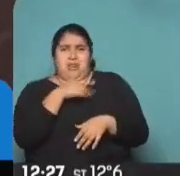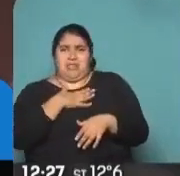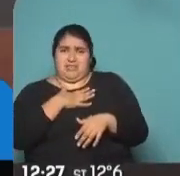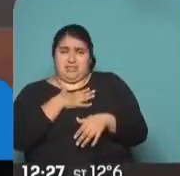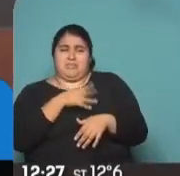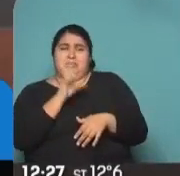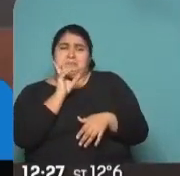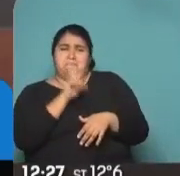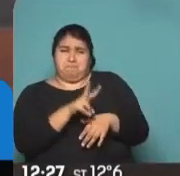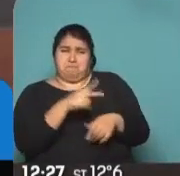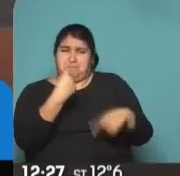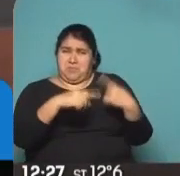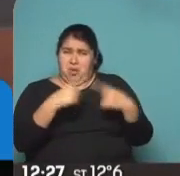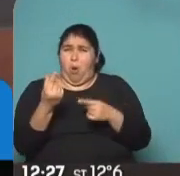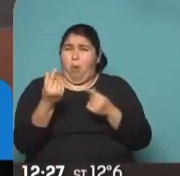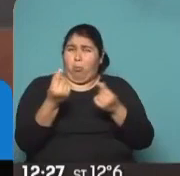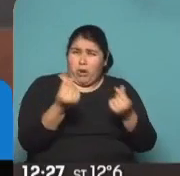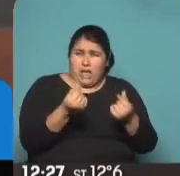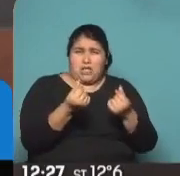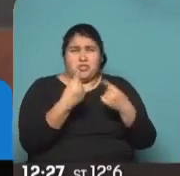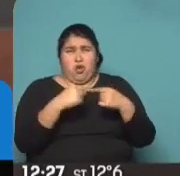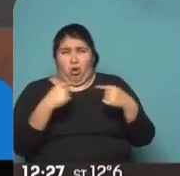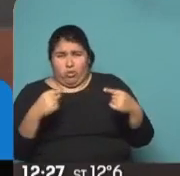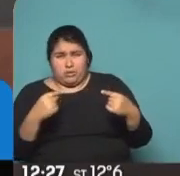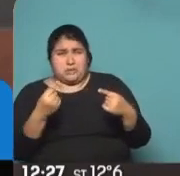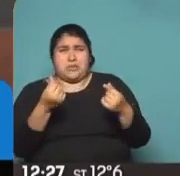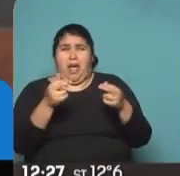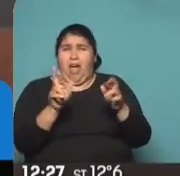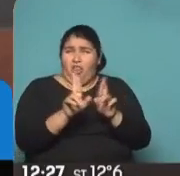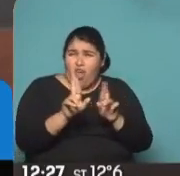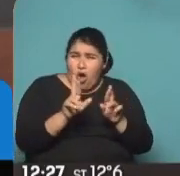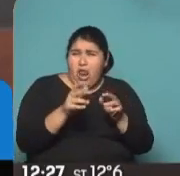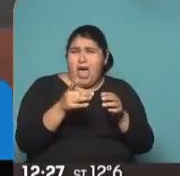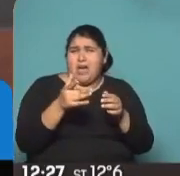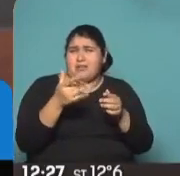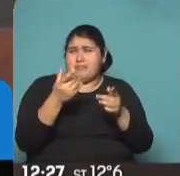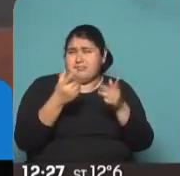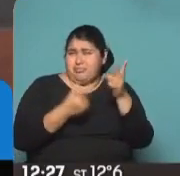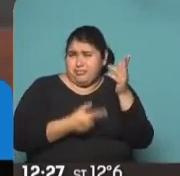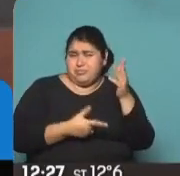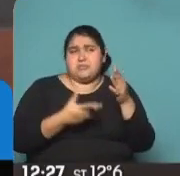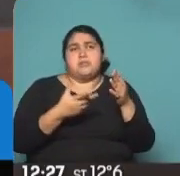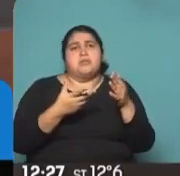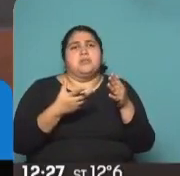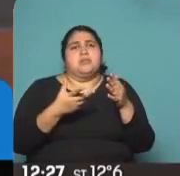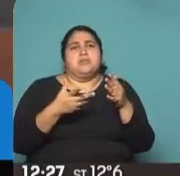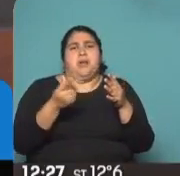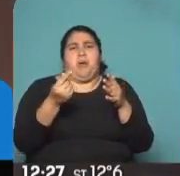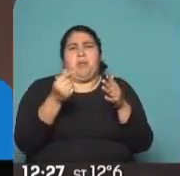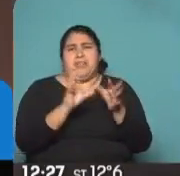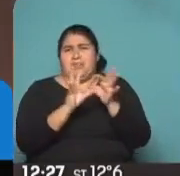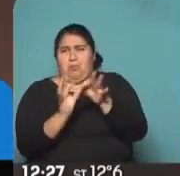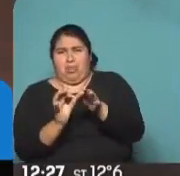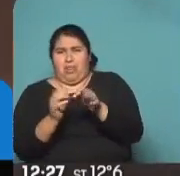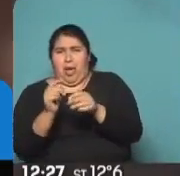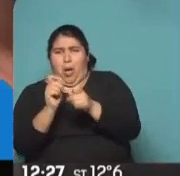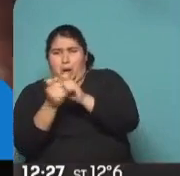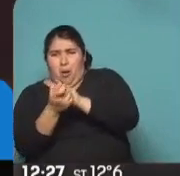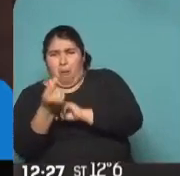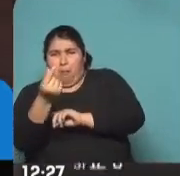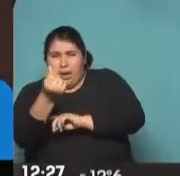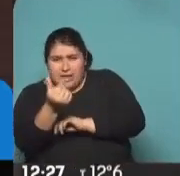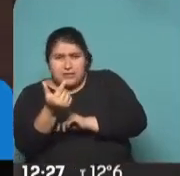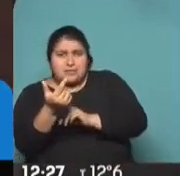oscilamiento en precios, digamos, en el dólar que se replica en precios, y en inestabilidad política,